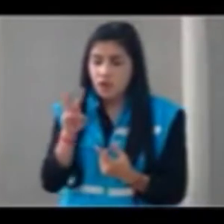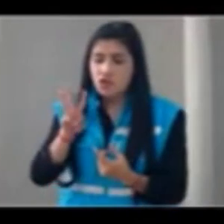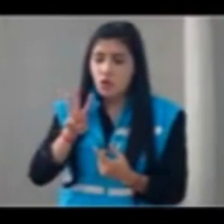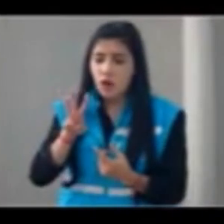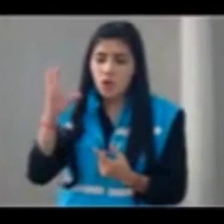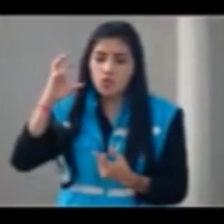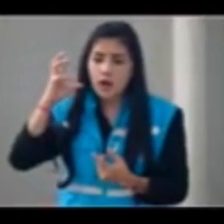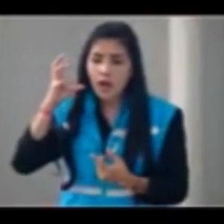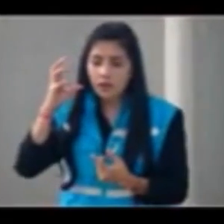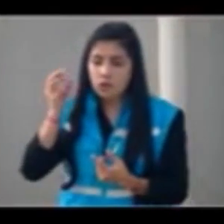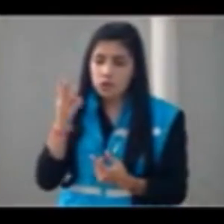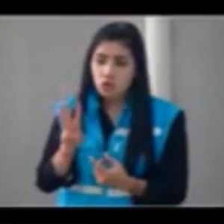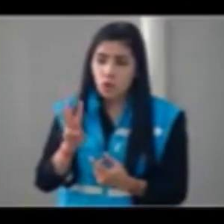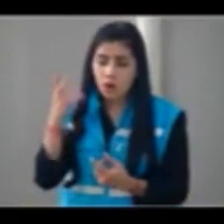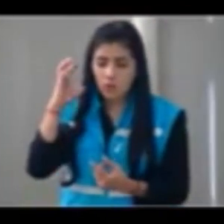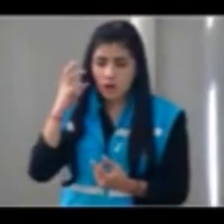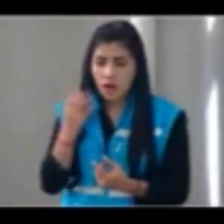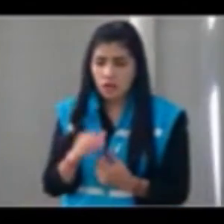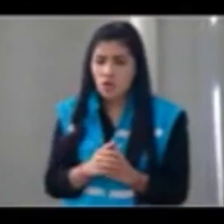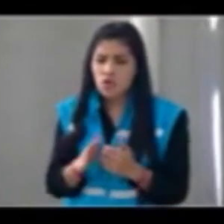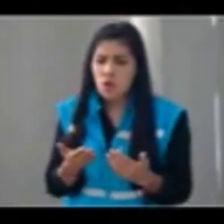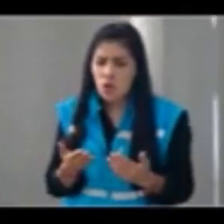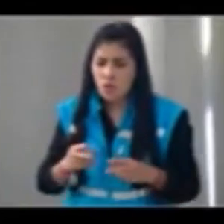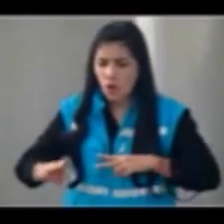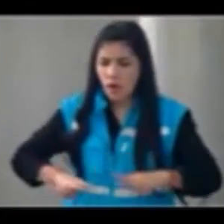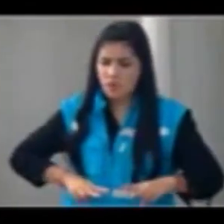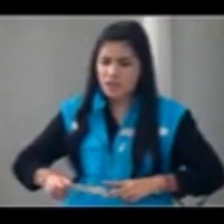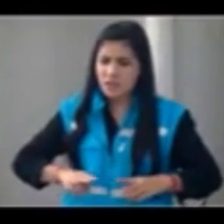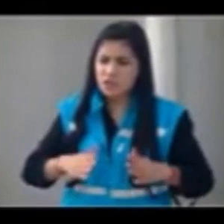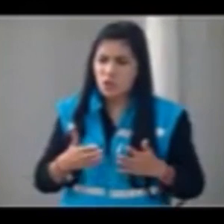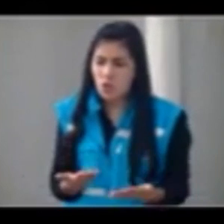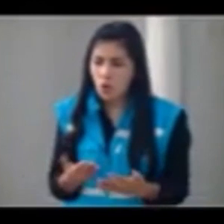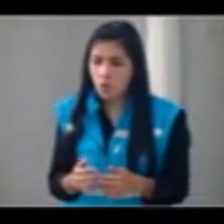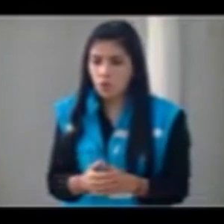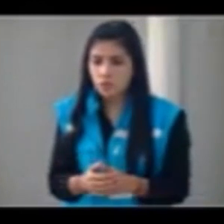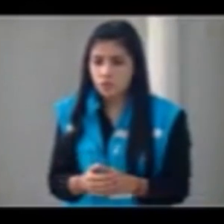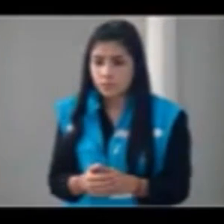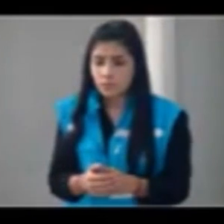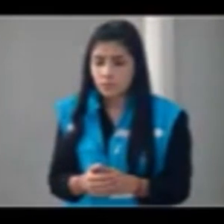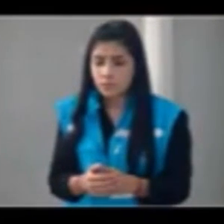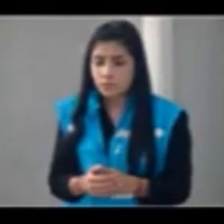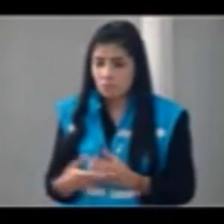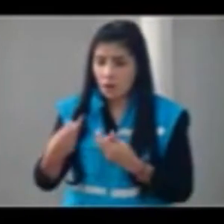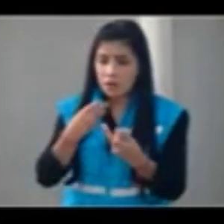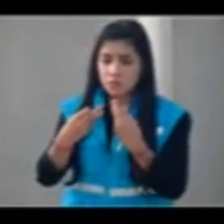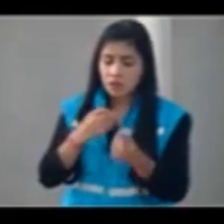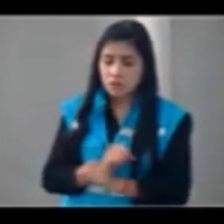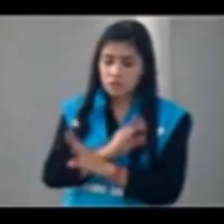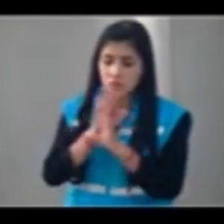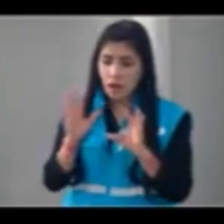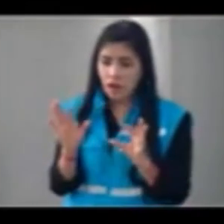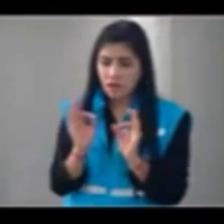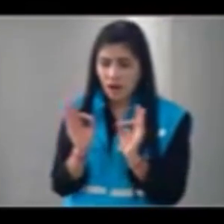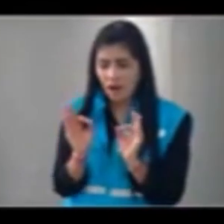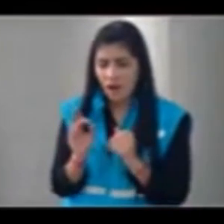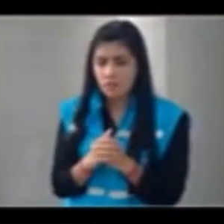una conversación de un funcionario de la administración del señor Upegi que nunca tuvo digamos mayores explicaciones y que no que no dio